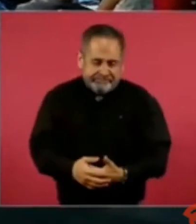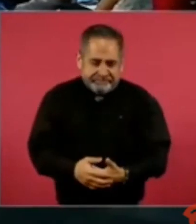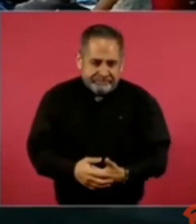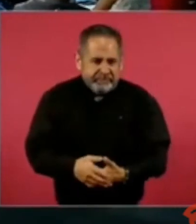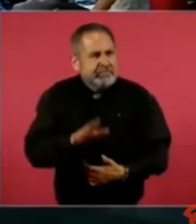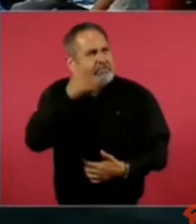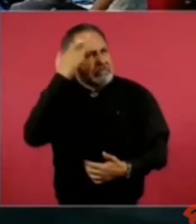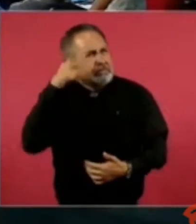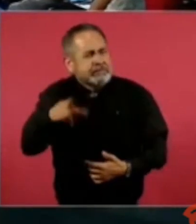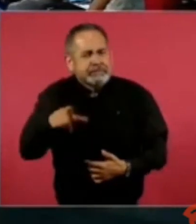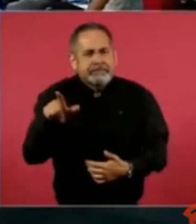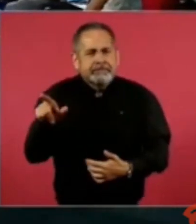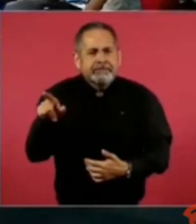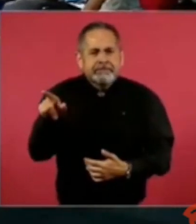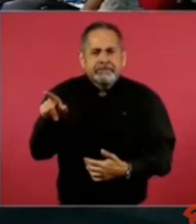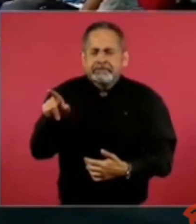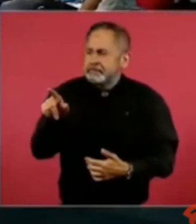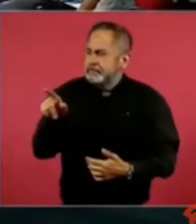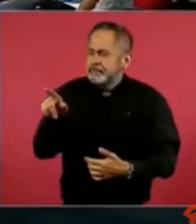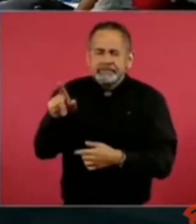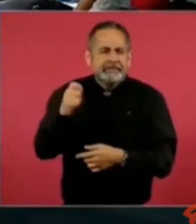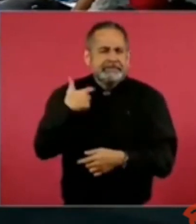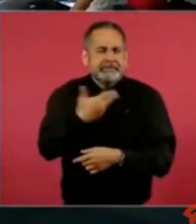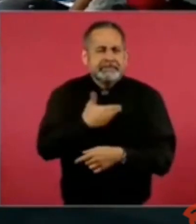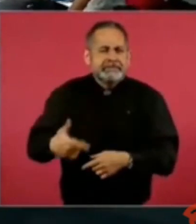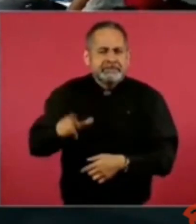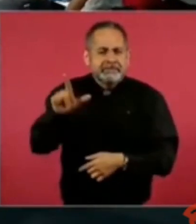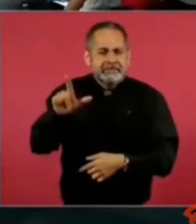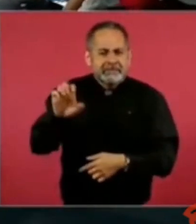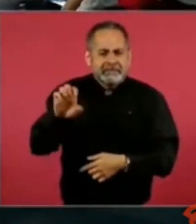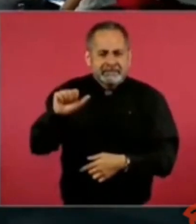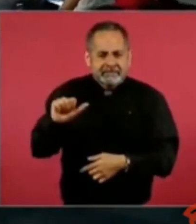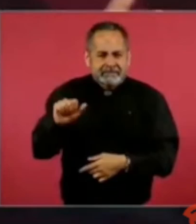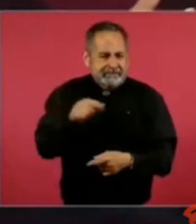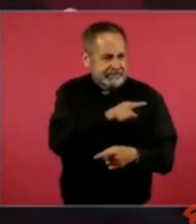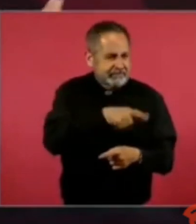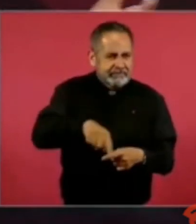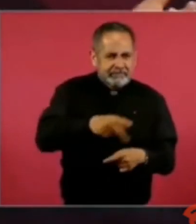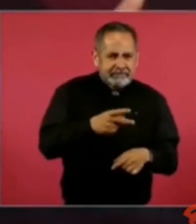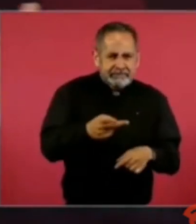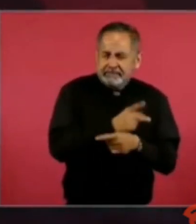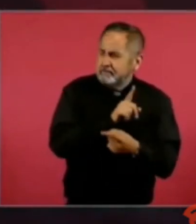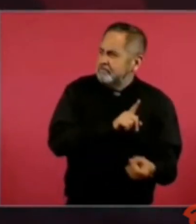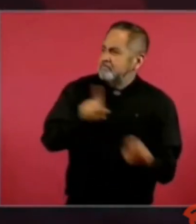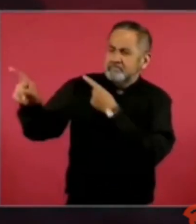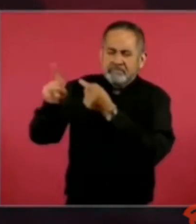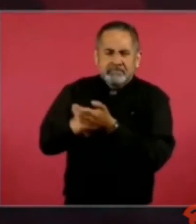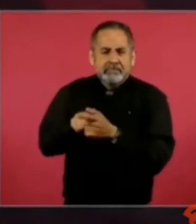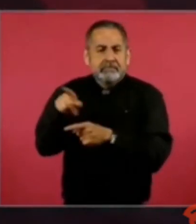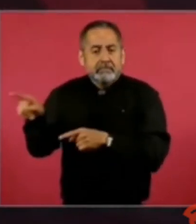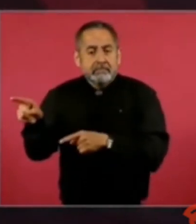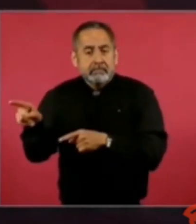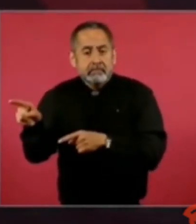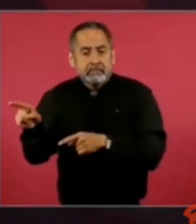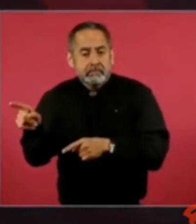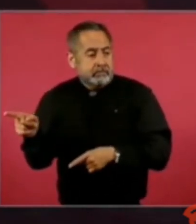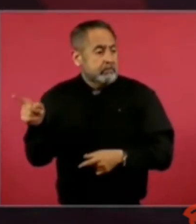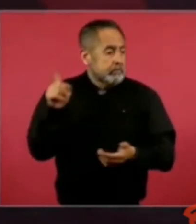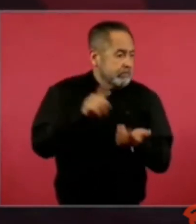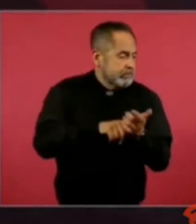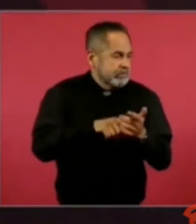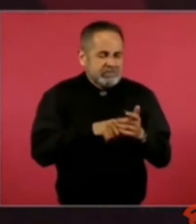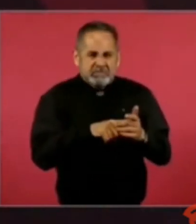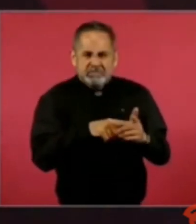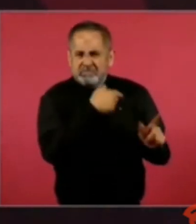Echeverría el que le dio el golpe a Excelsior?,